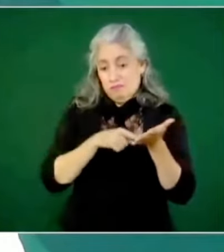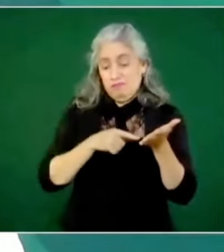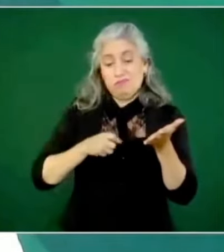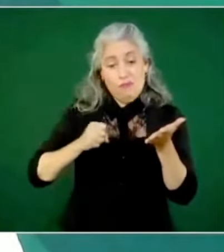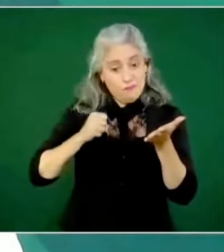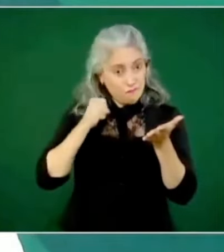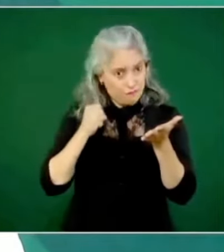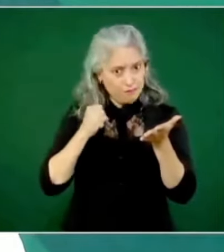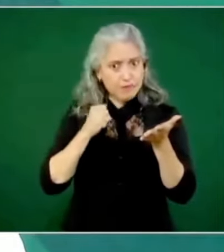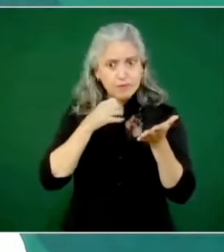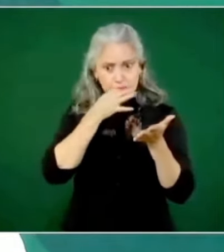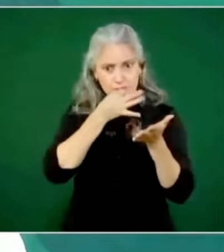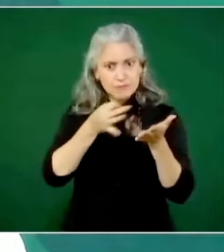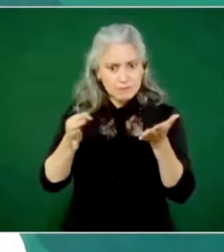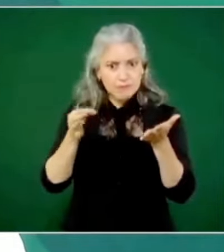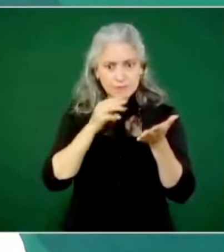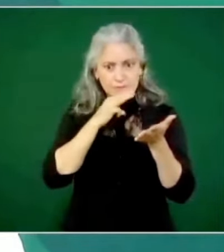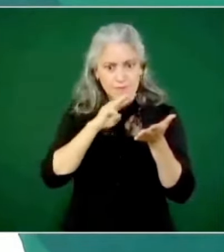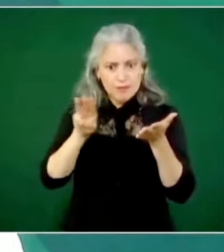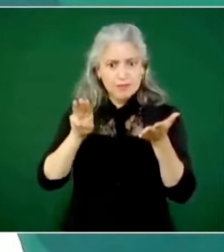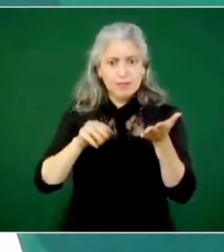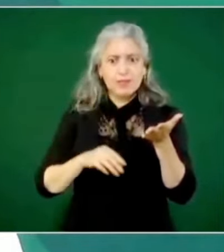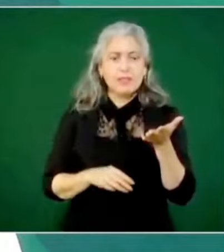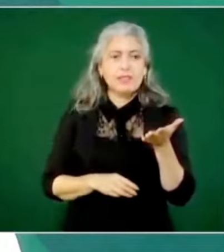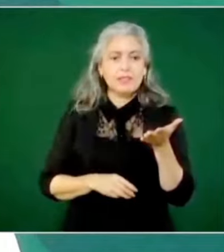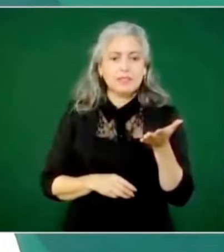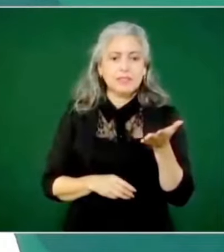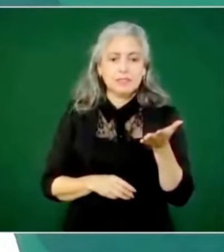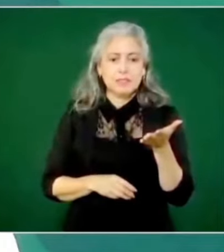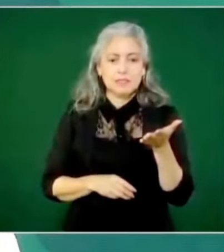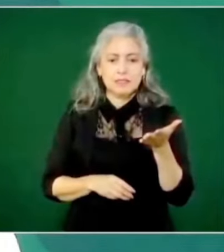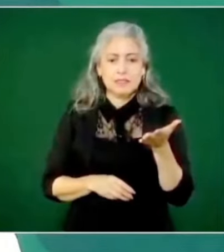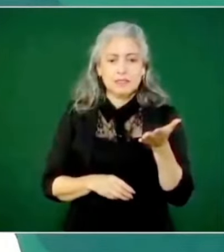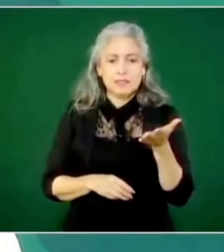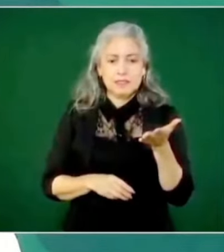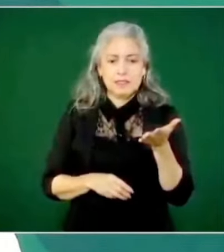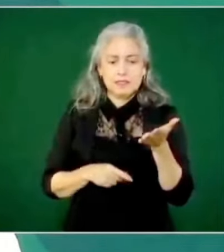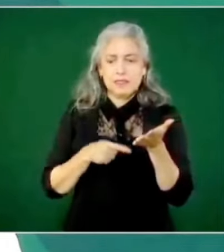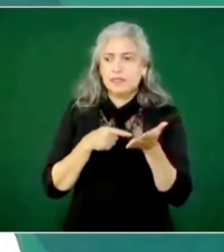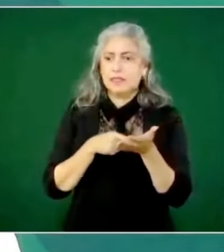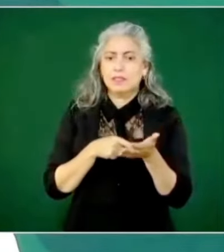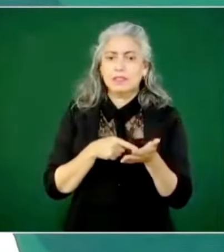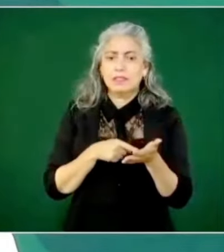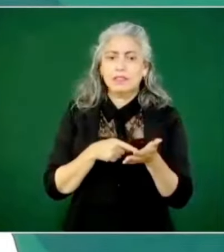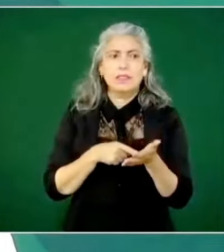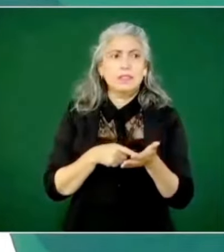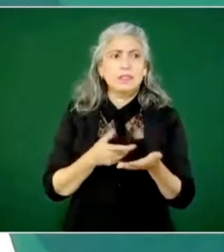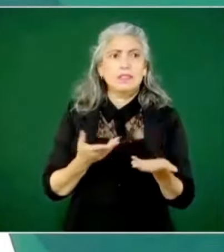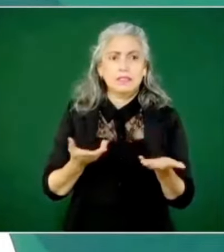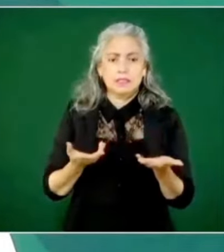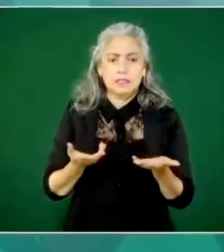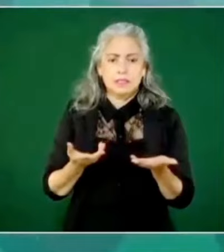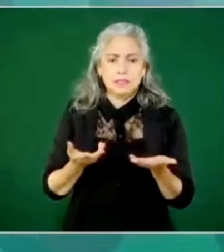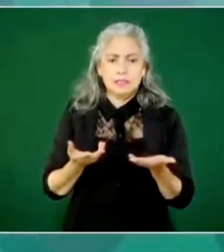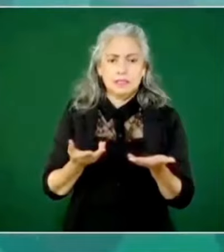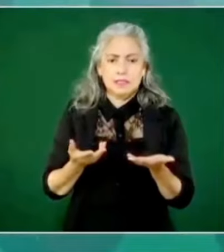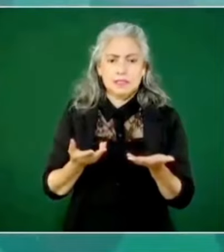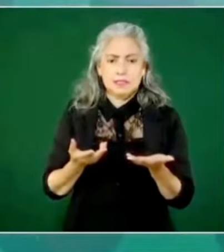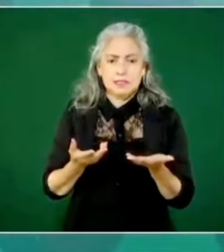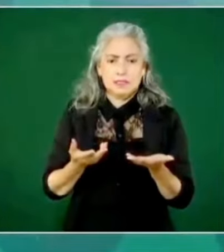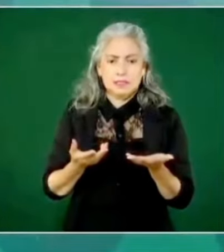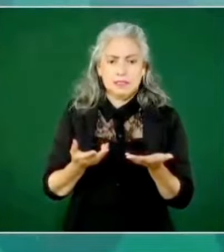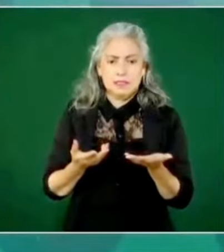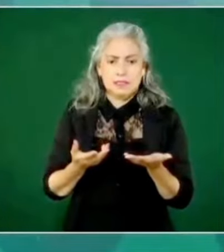Este, esto no lo pone tan claro ni